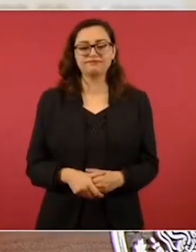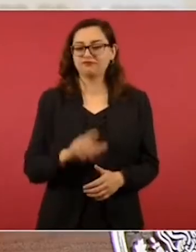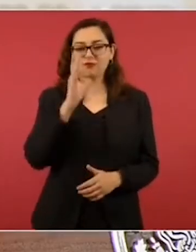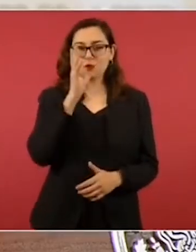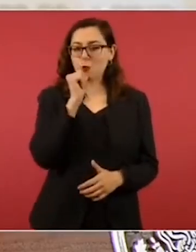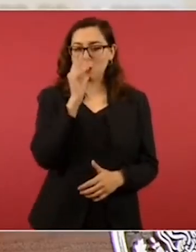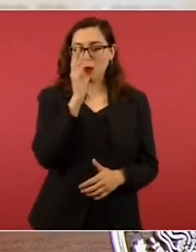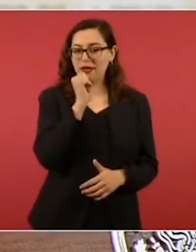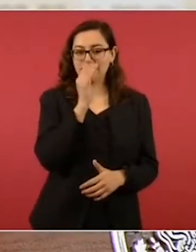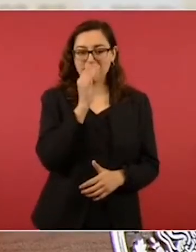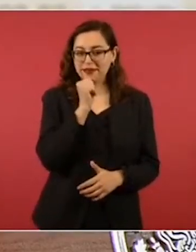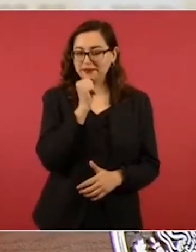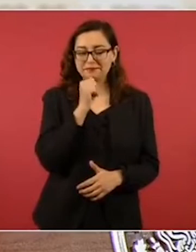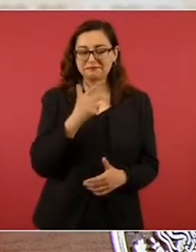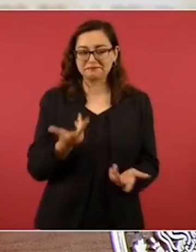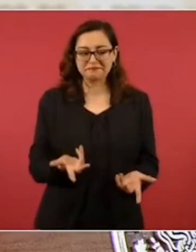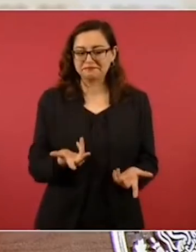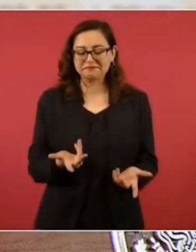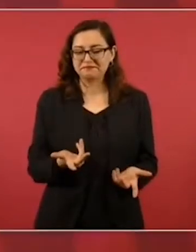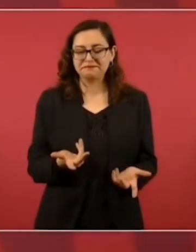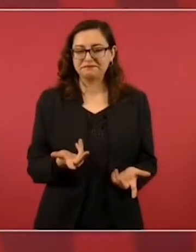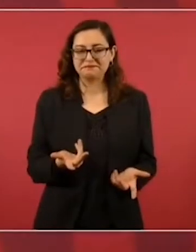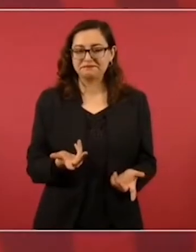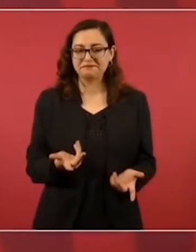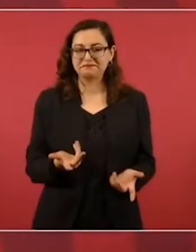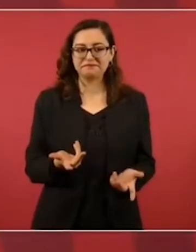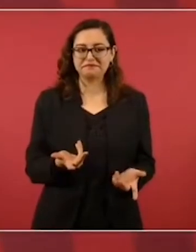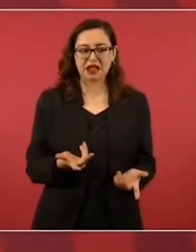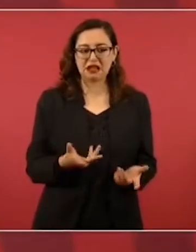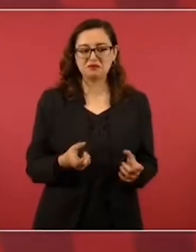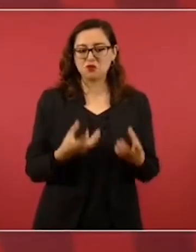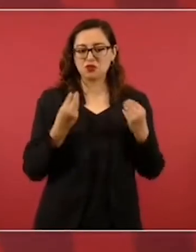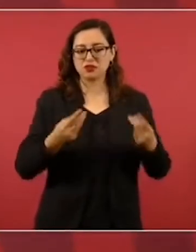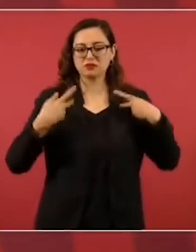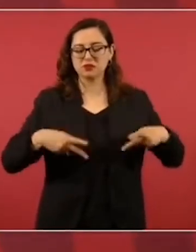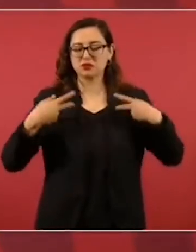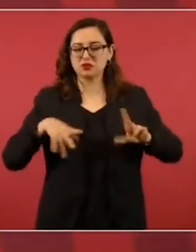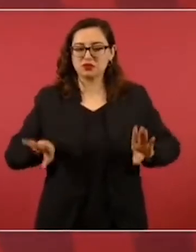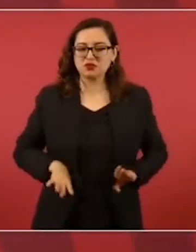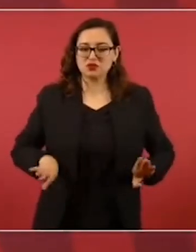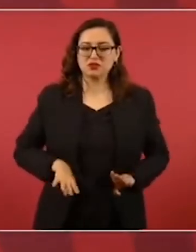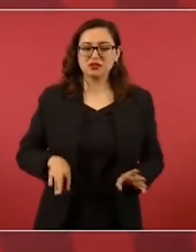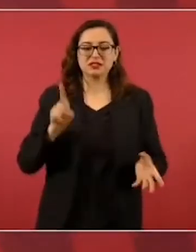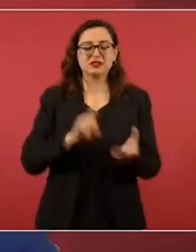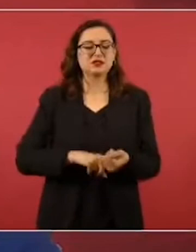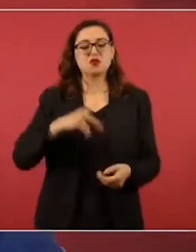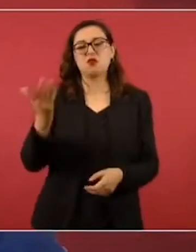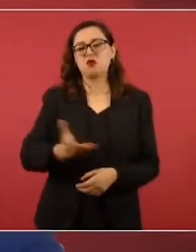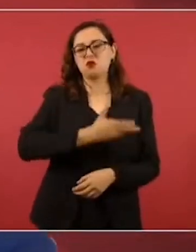prácticas, sobre todo